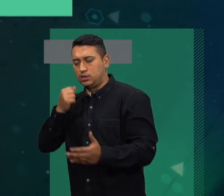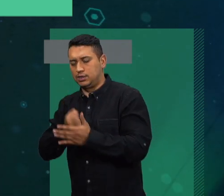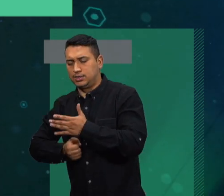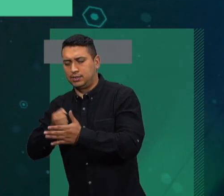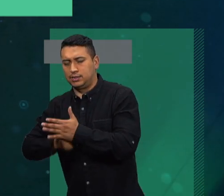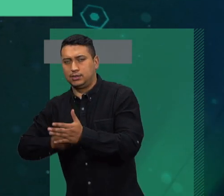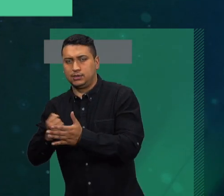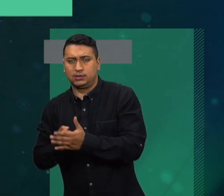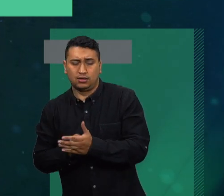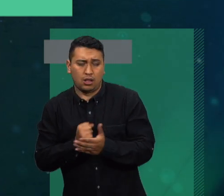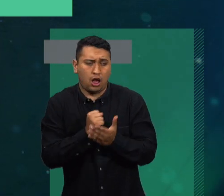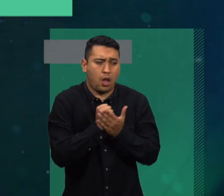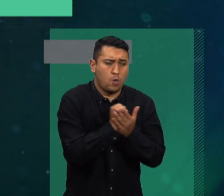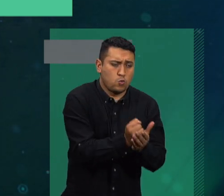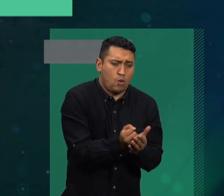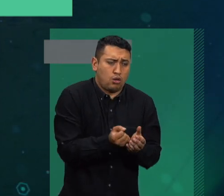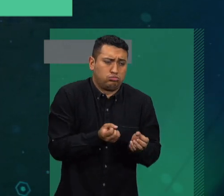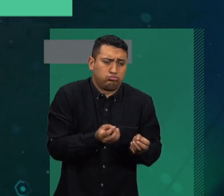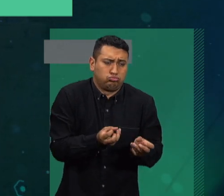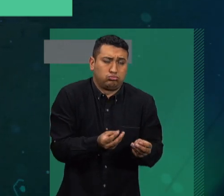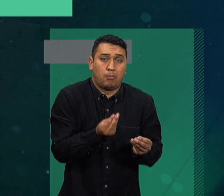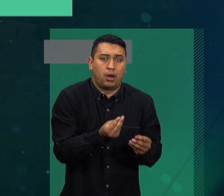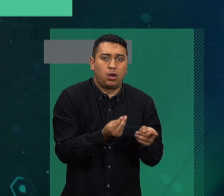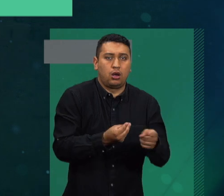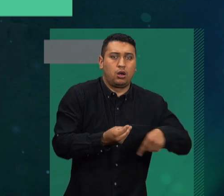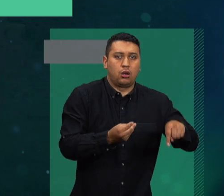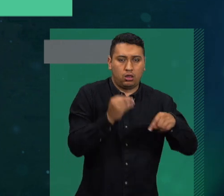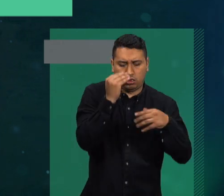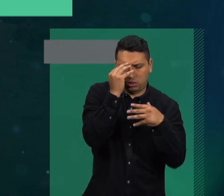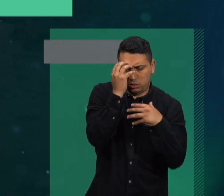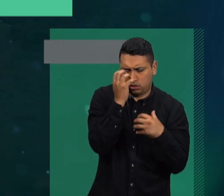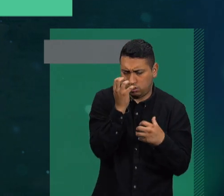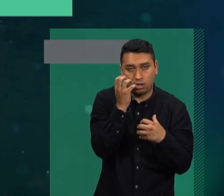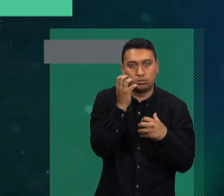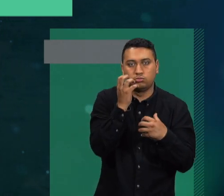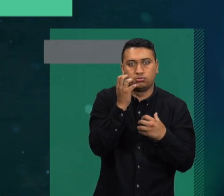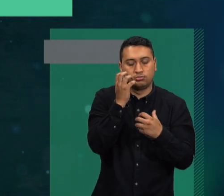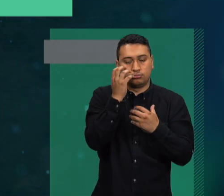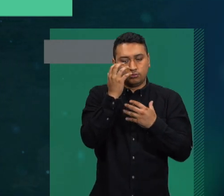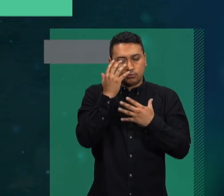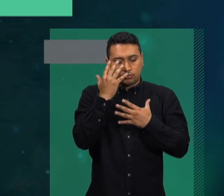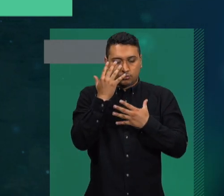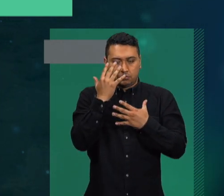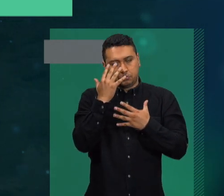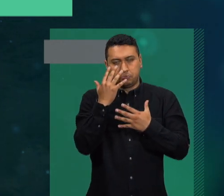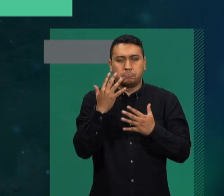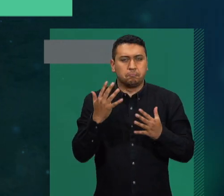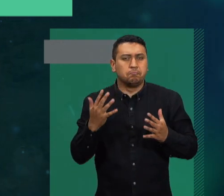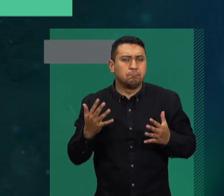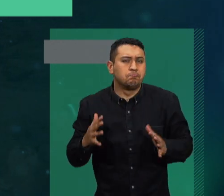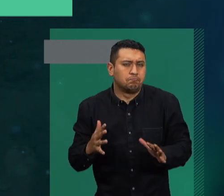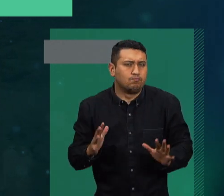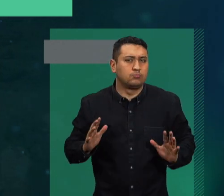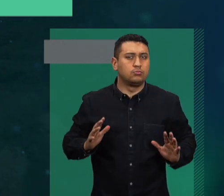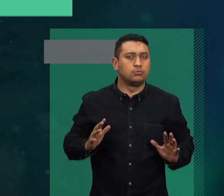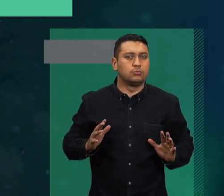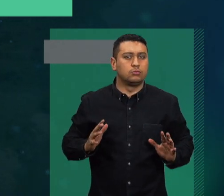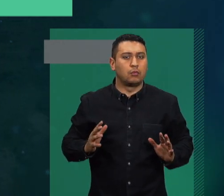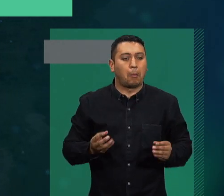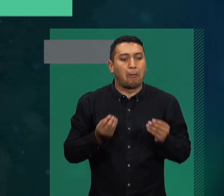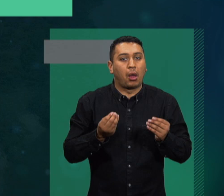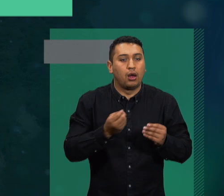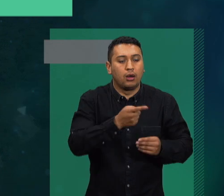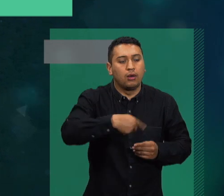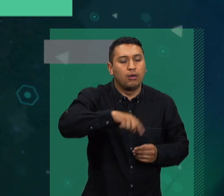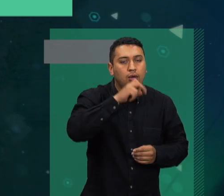sean menores posibles y particularmente que ese trayecto lo hayan podido transitar nuestros niños de la